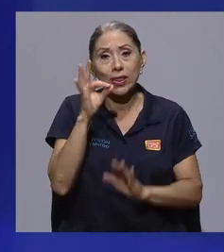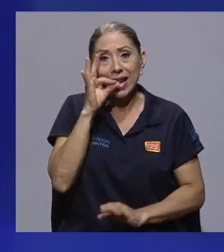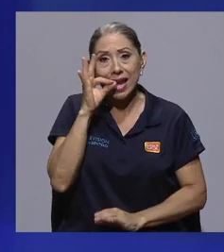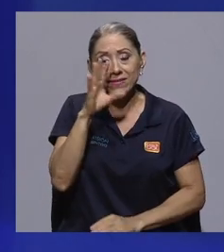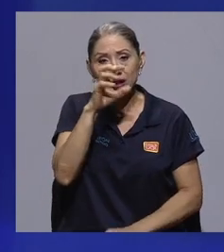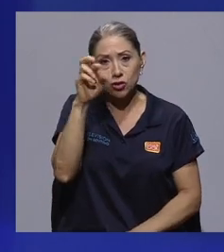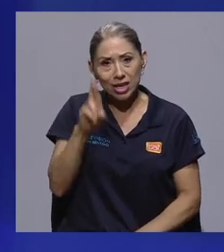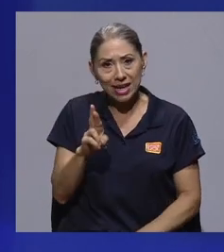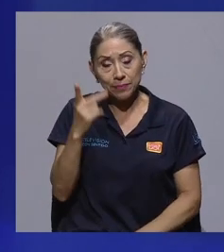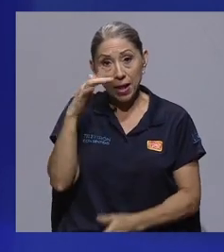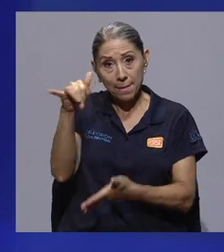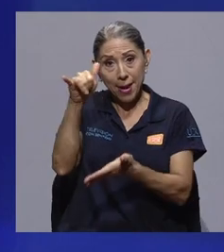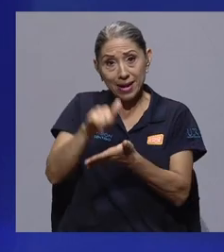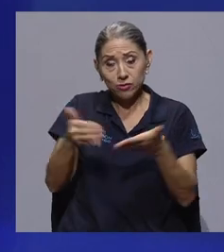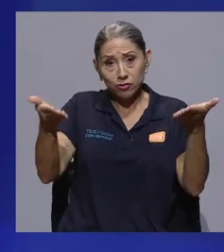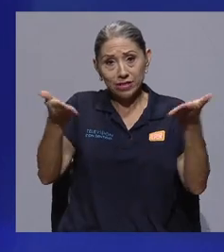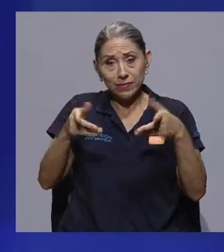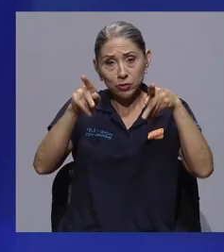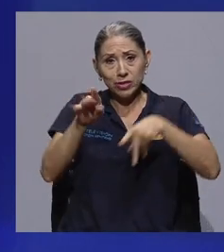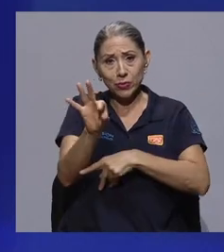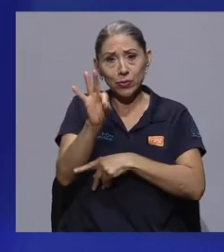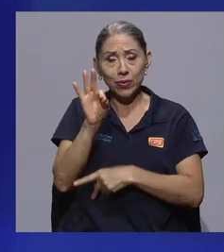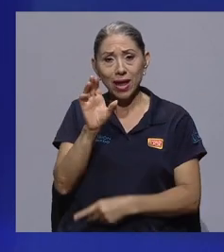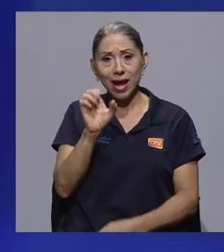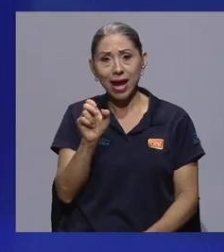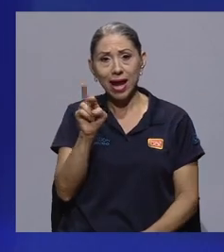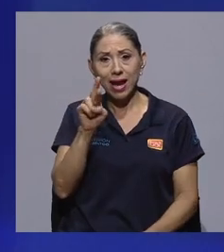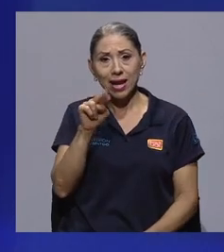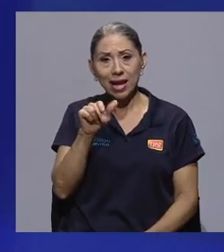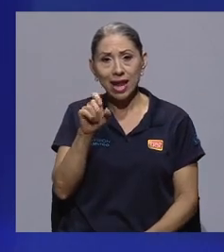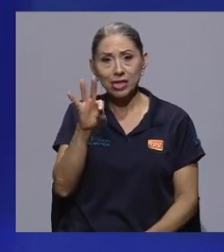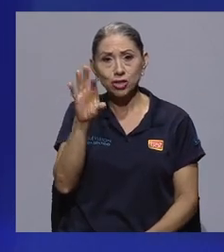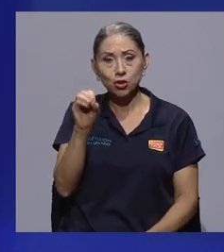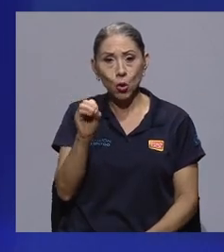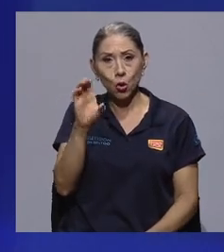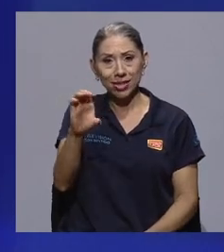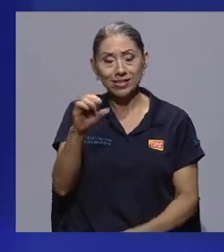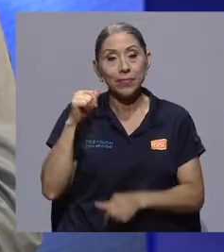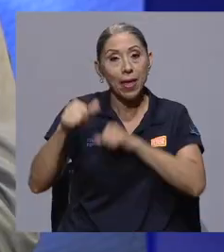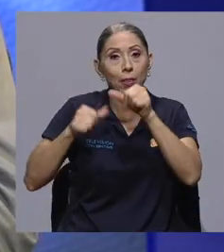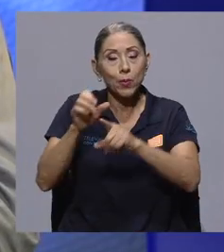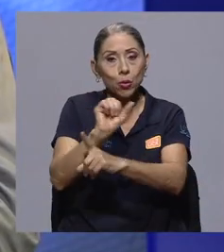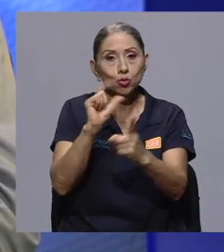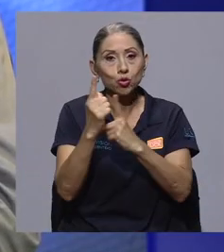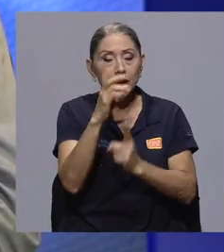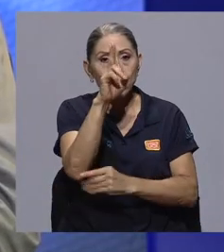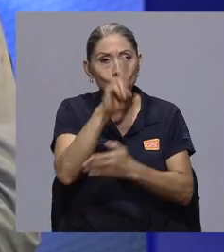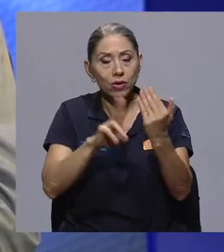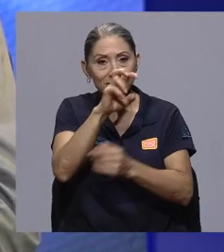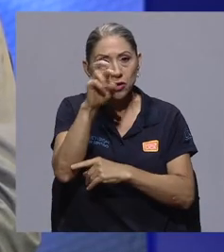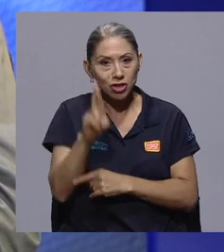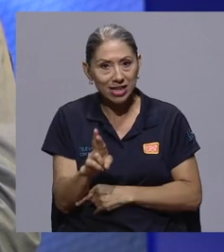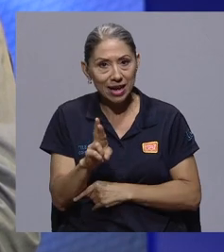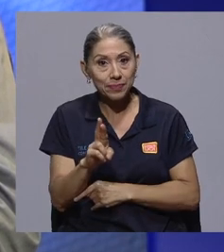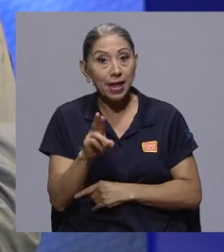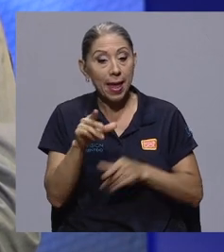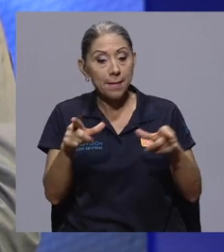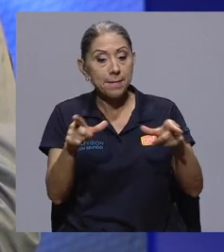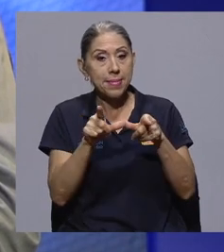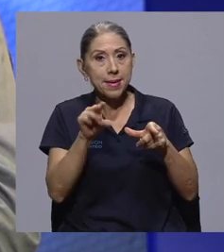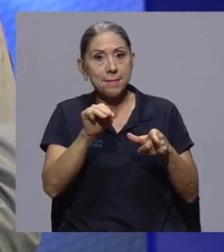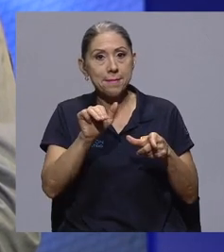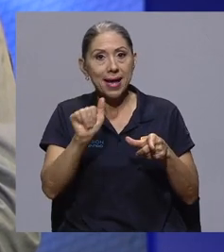del cannabis en Costa Rica. Para ello recibimos a nuestro invitado Ernesto Cortés quien es antropólogo social de la Universidad de Costa Rica.